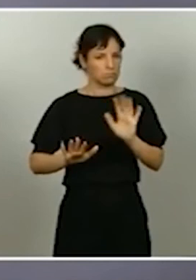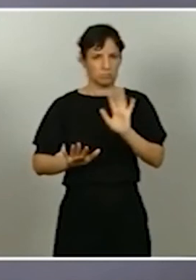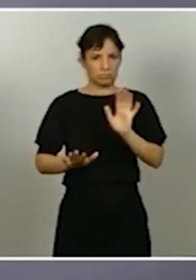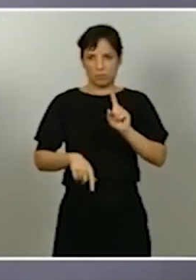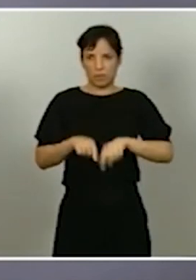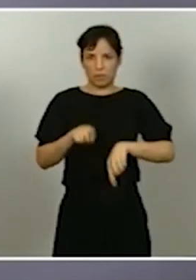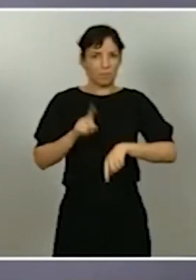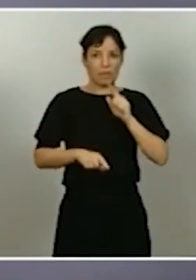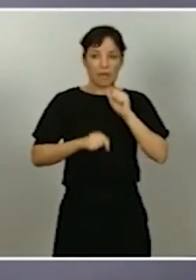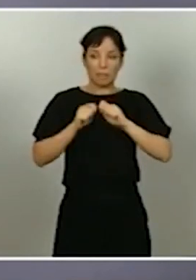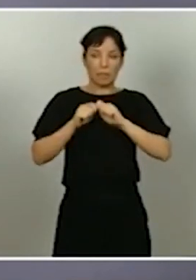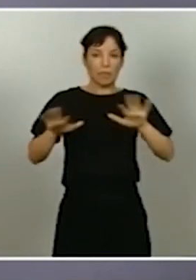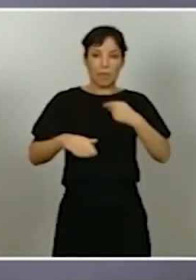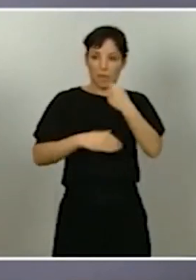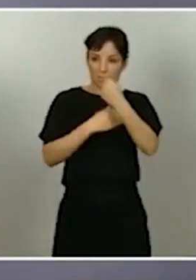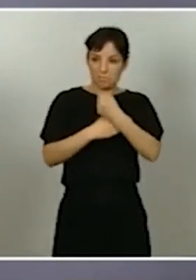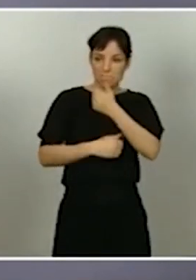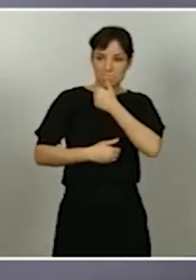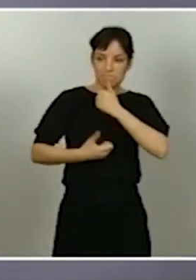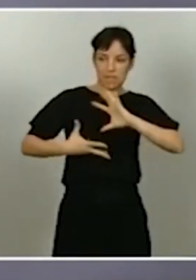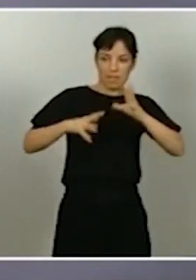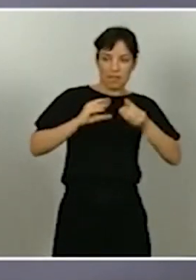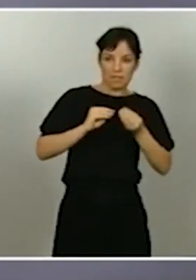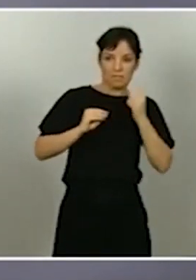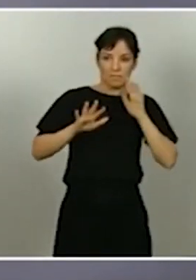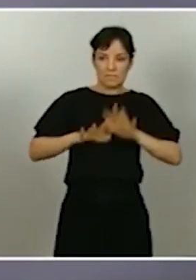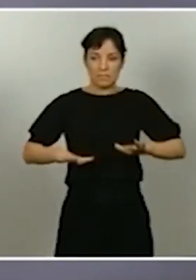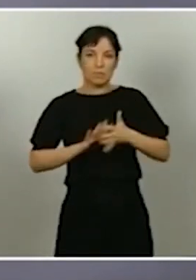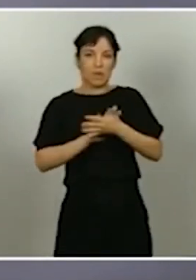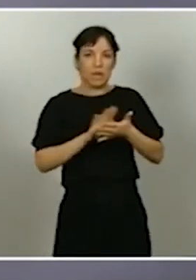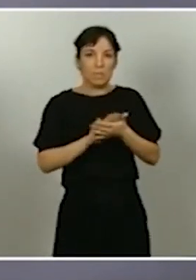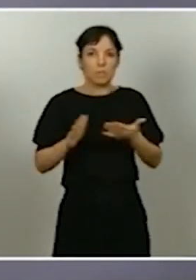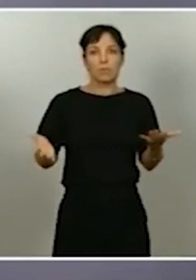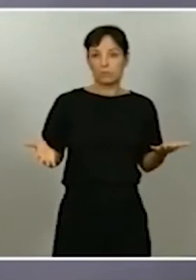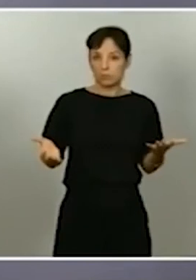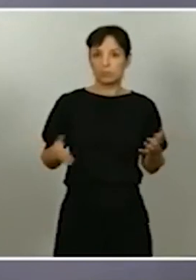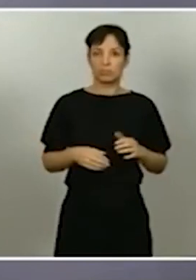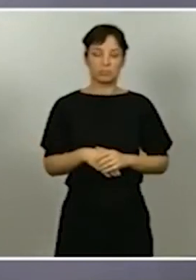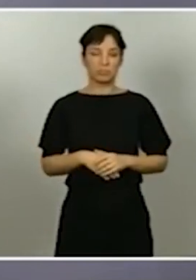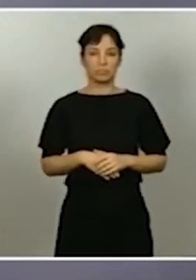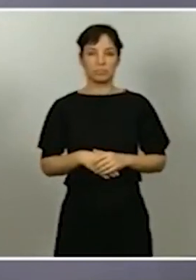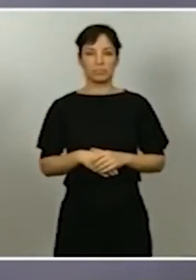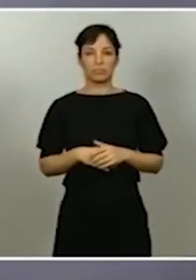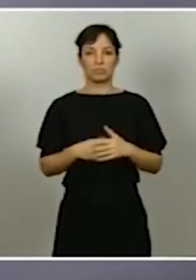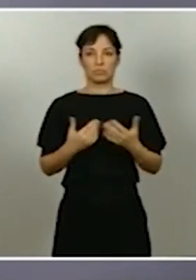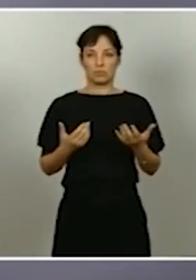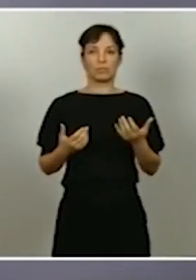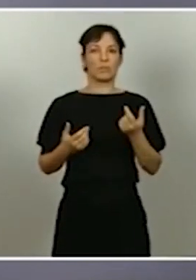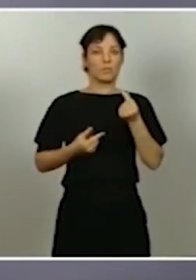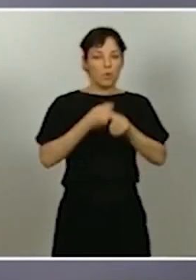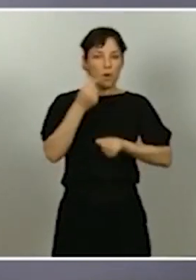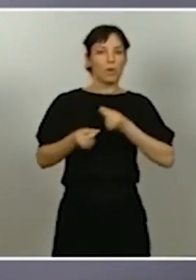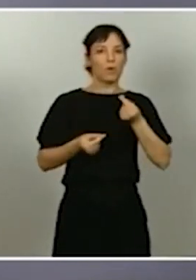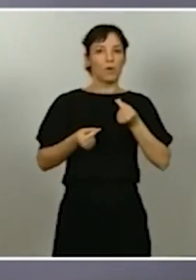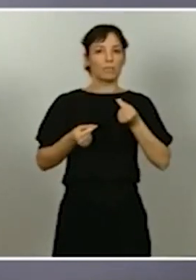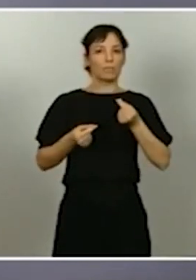epidemia y las comunidades autónomas tienen equipos excelentes de salud pública que irán indicando a sus gestores y a las personas